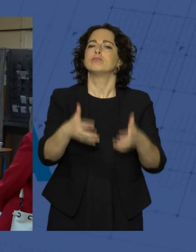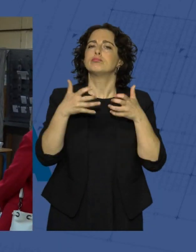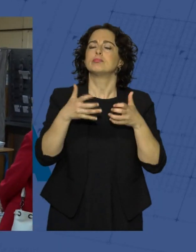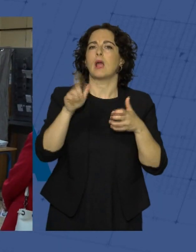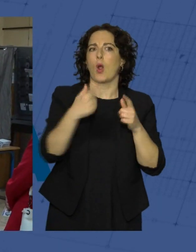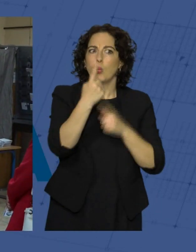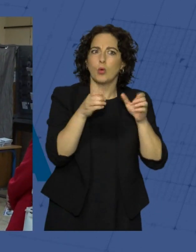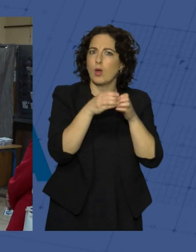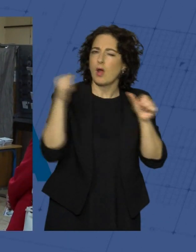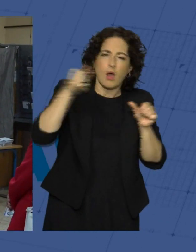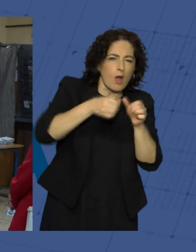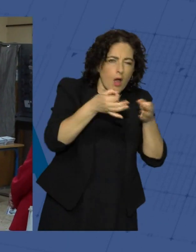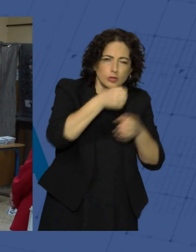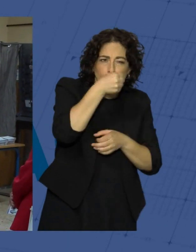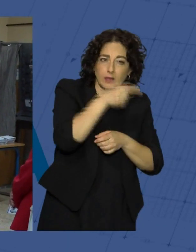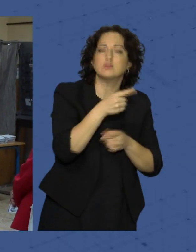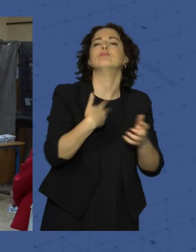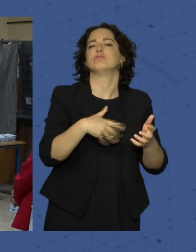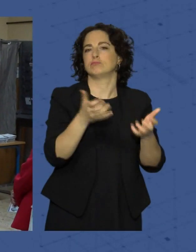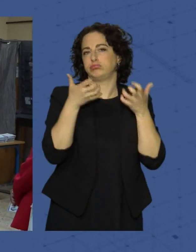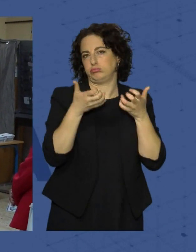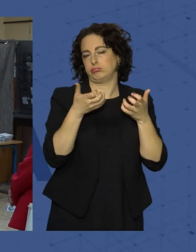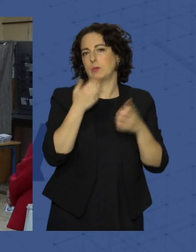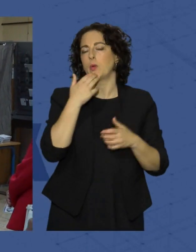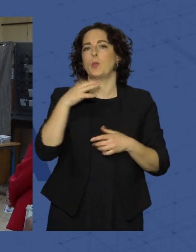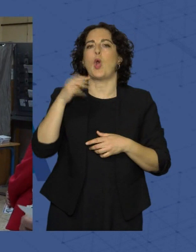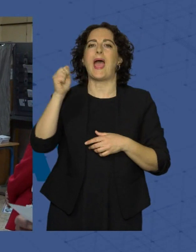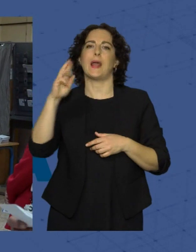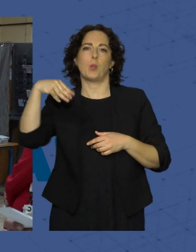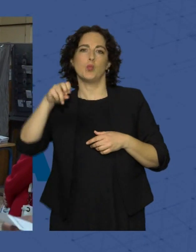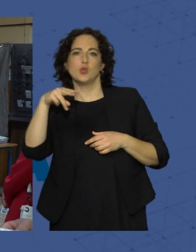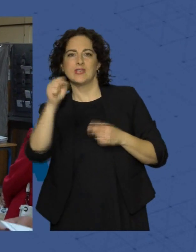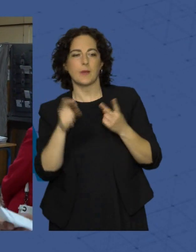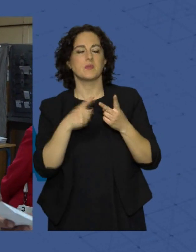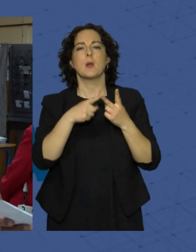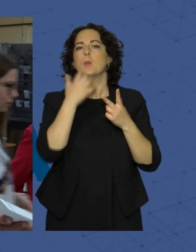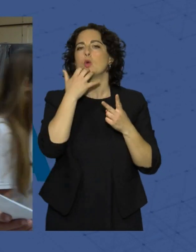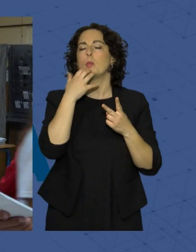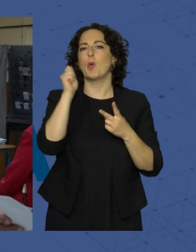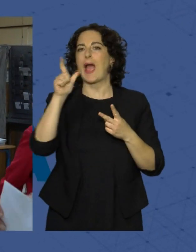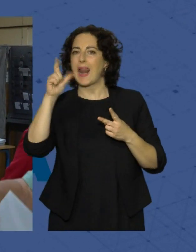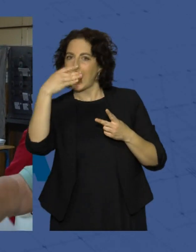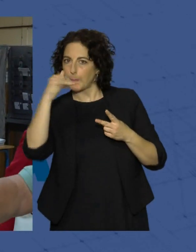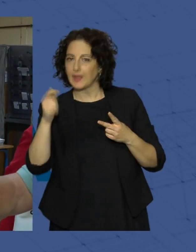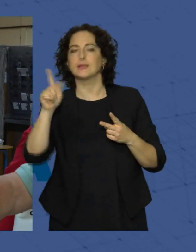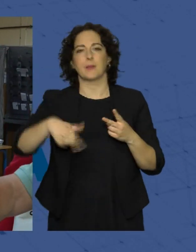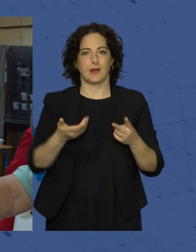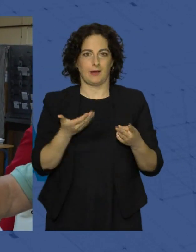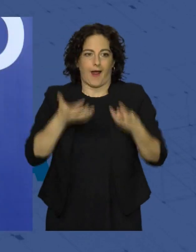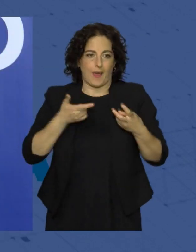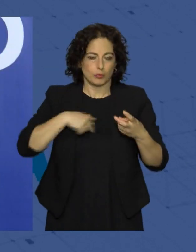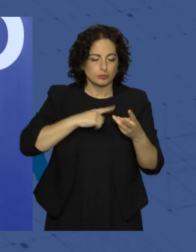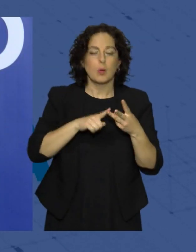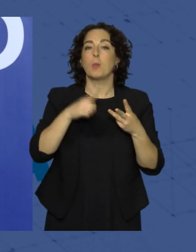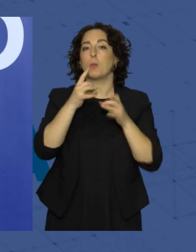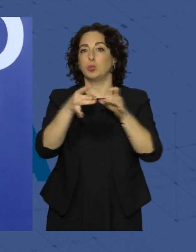feudos netamente socialistas. Me refiero al municipio de Armuña, por ejemplo, me refiero al municipio de Alavia, me refiero al municipio de